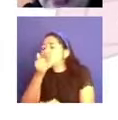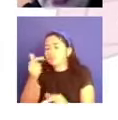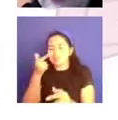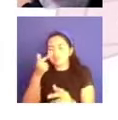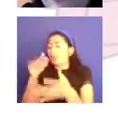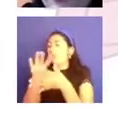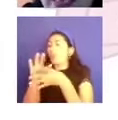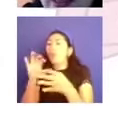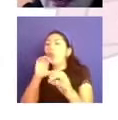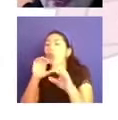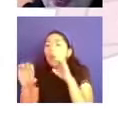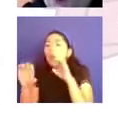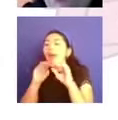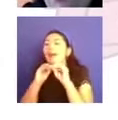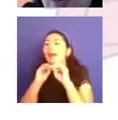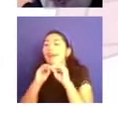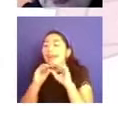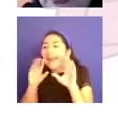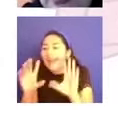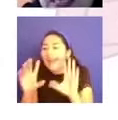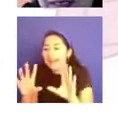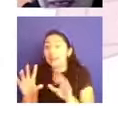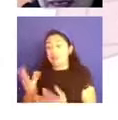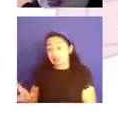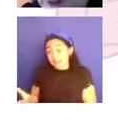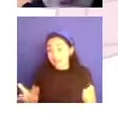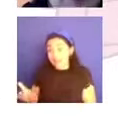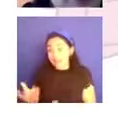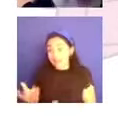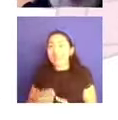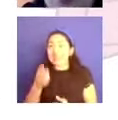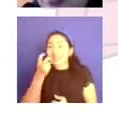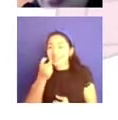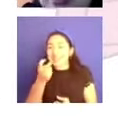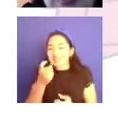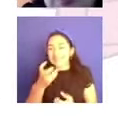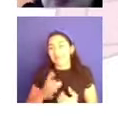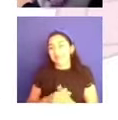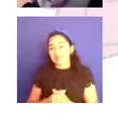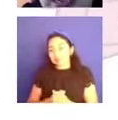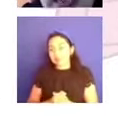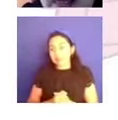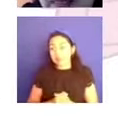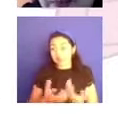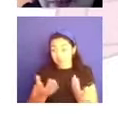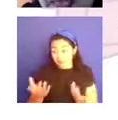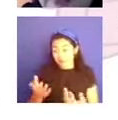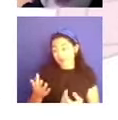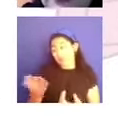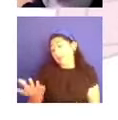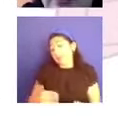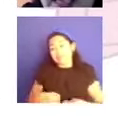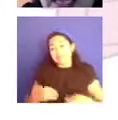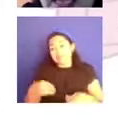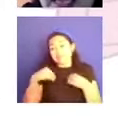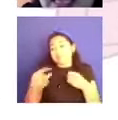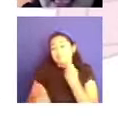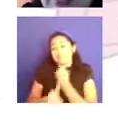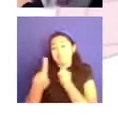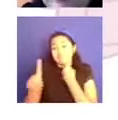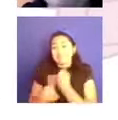resilientes, empoderarnos, vuelvo a insistir, no significa con no tener dificultades en la vida, significa